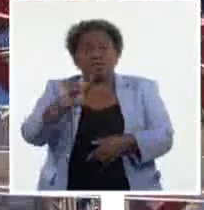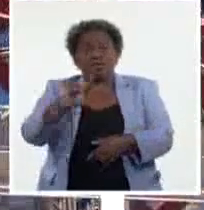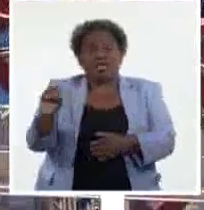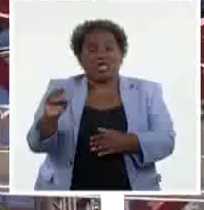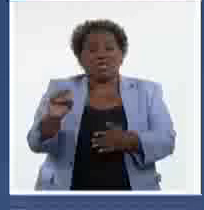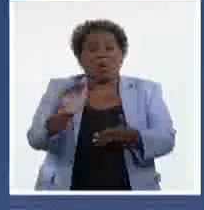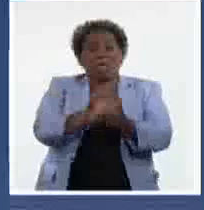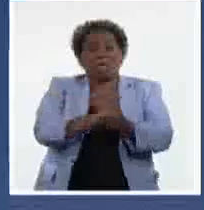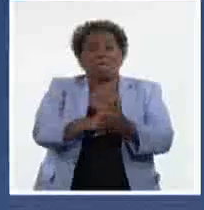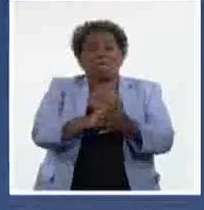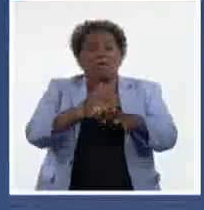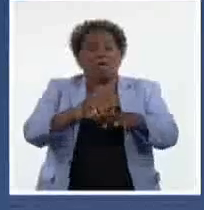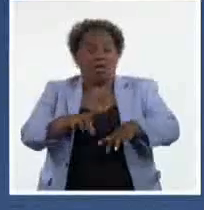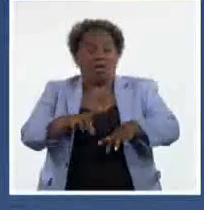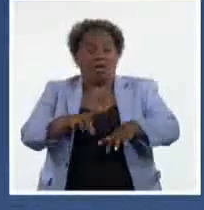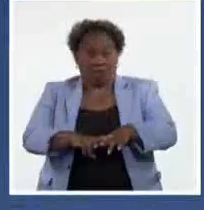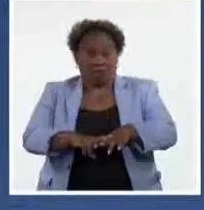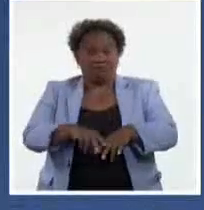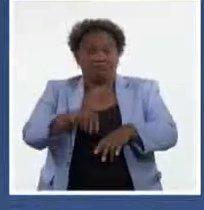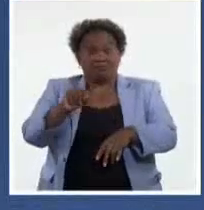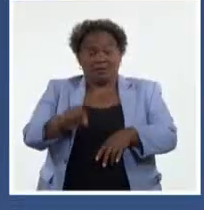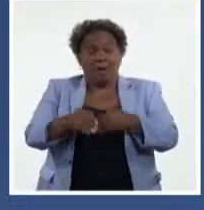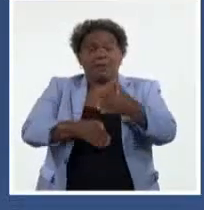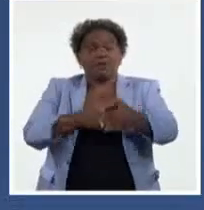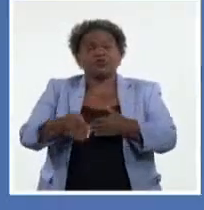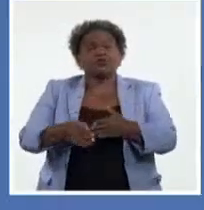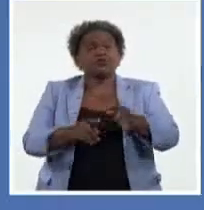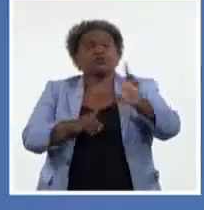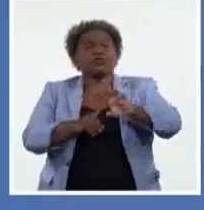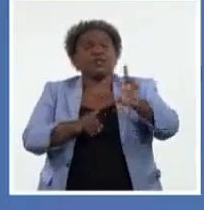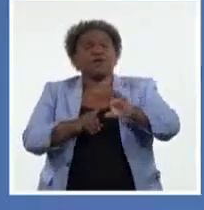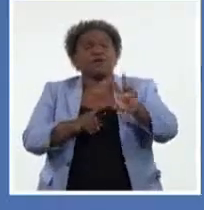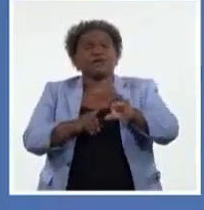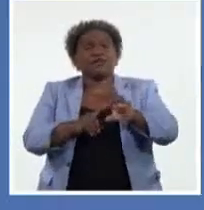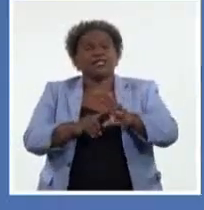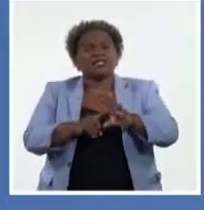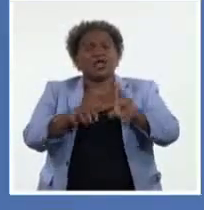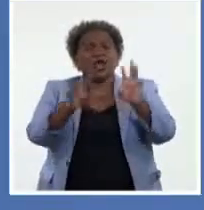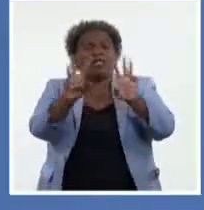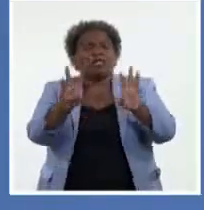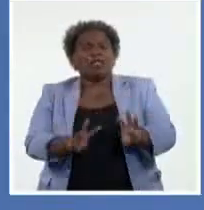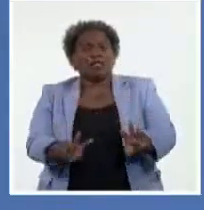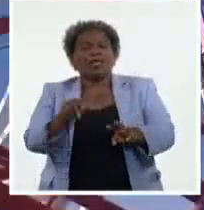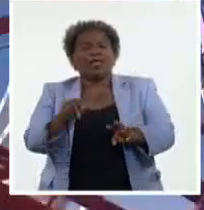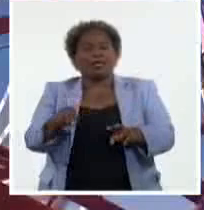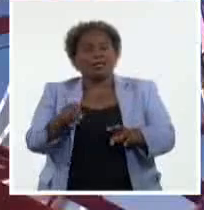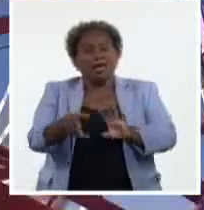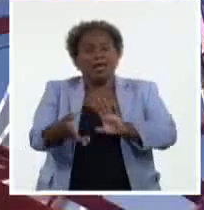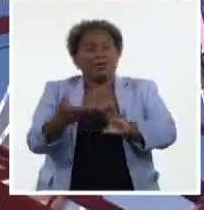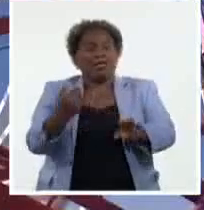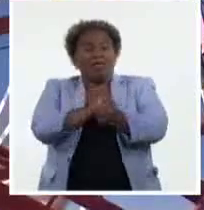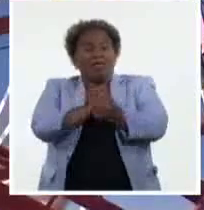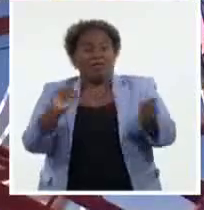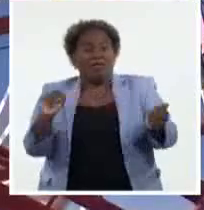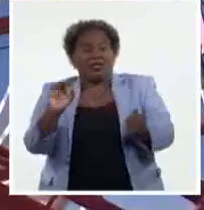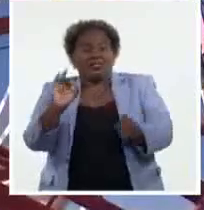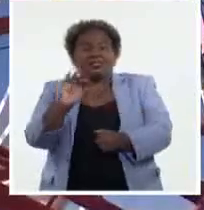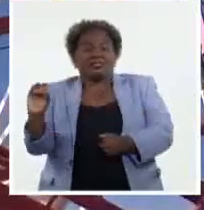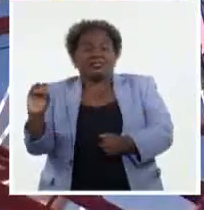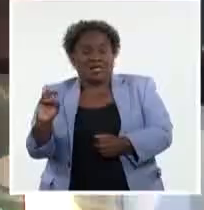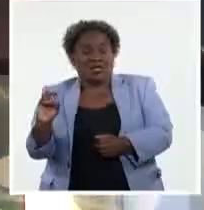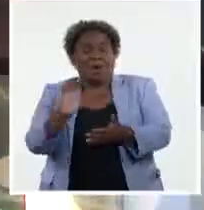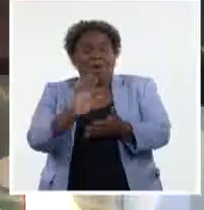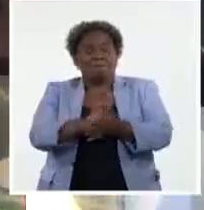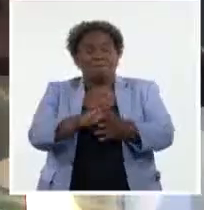4G y en la medida que avance el proceso de televisión digital terrestre, se liberará la banda de 700 MHz en aras de aportar